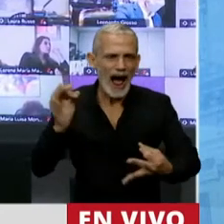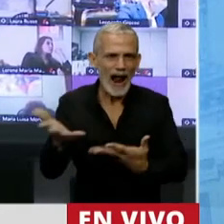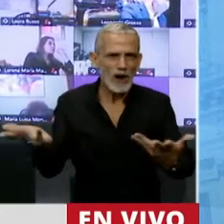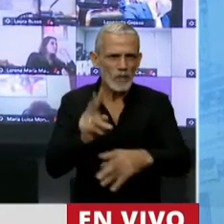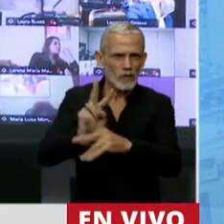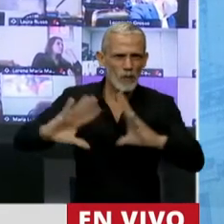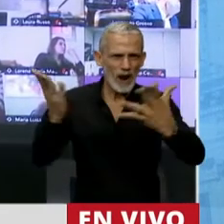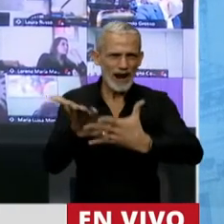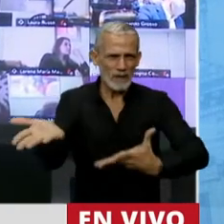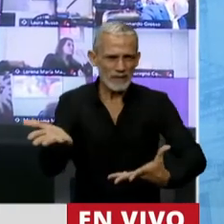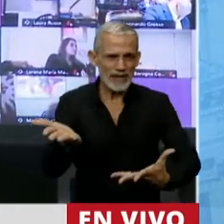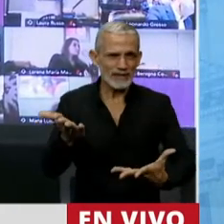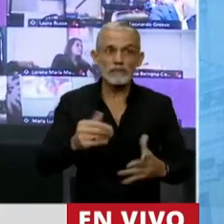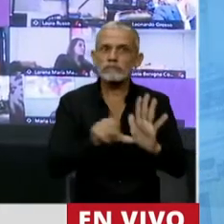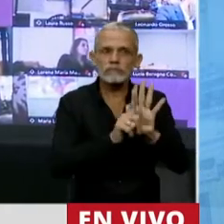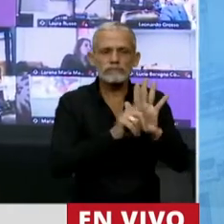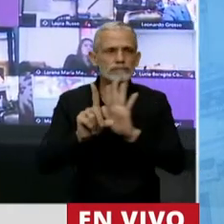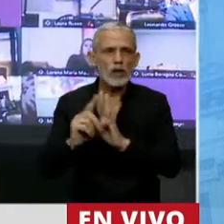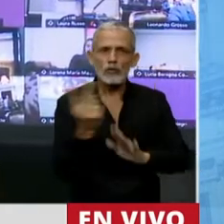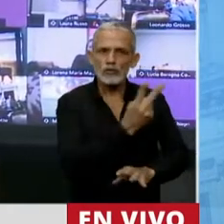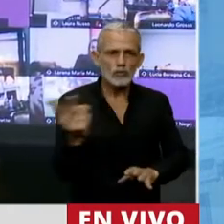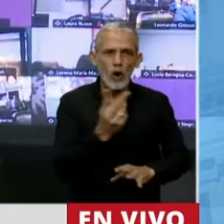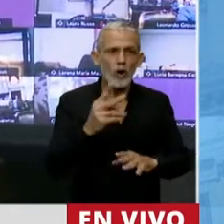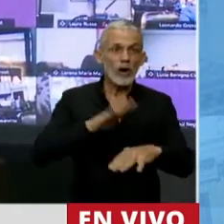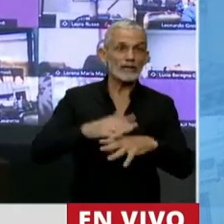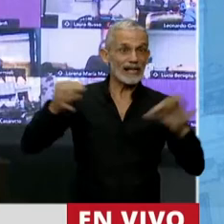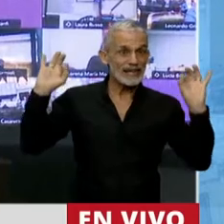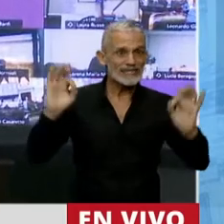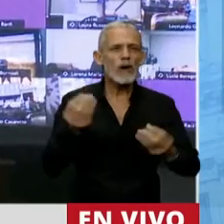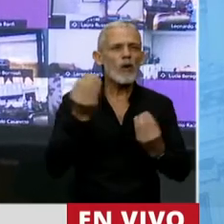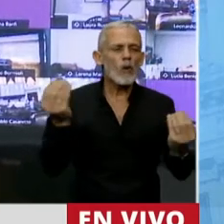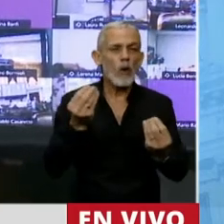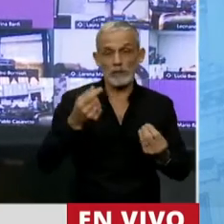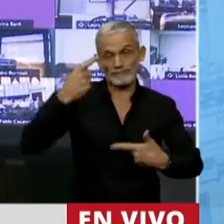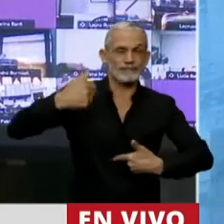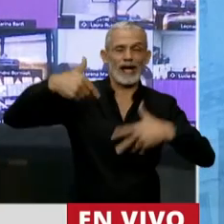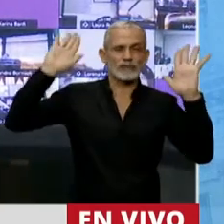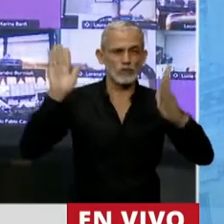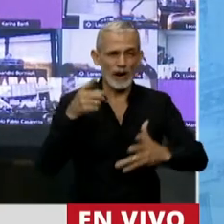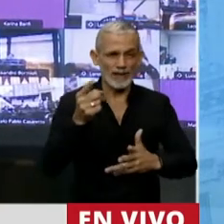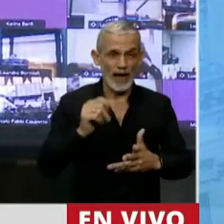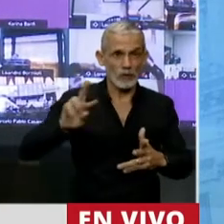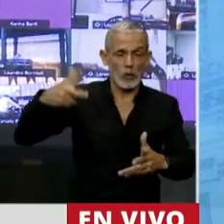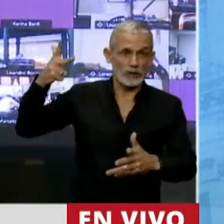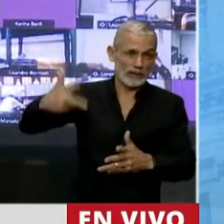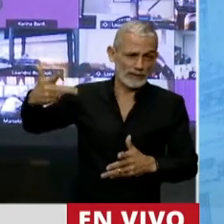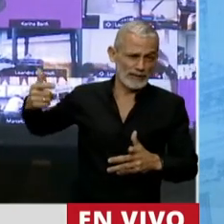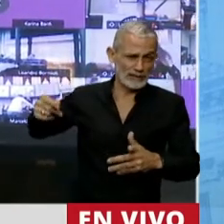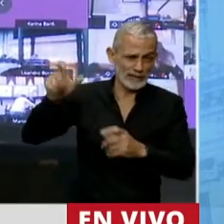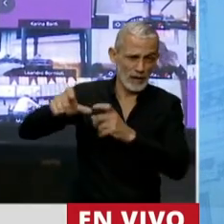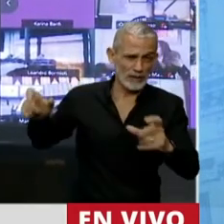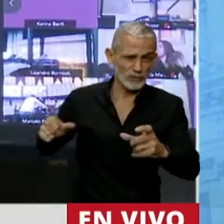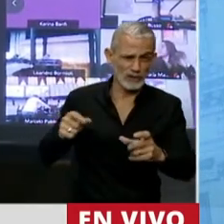tienen en cuenta, además, como eximente de responsabilidad el caso fortuito, el hecho de tercero, con esta norma